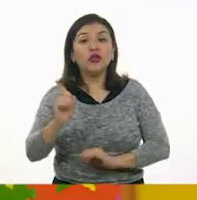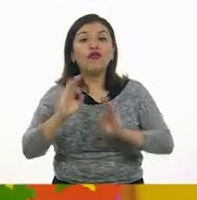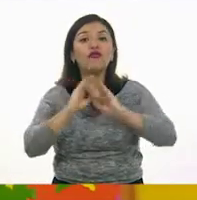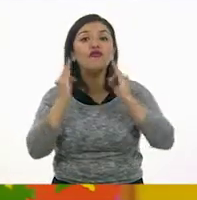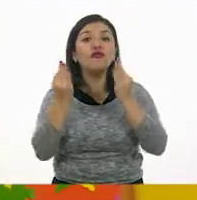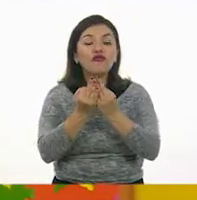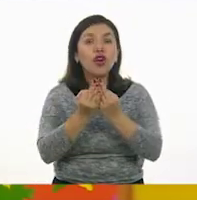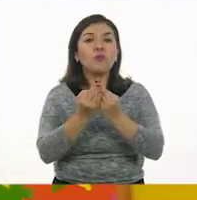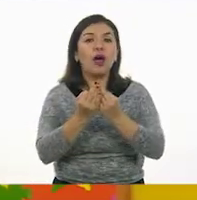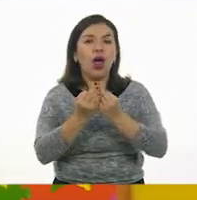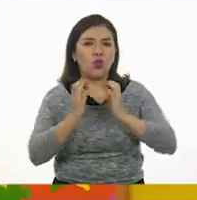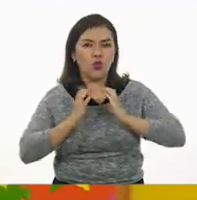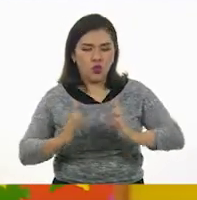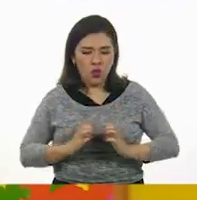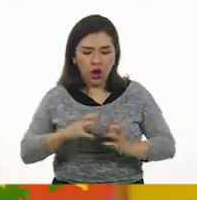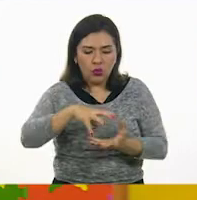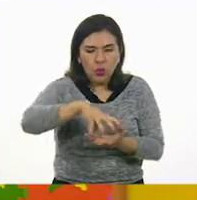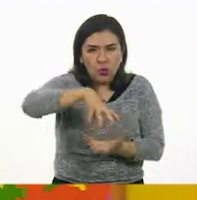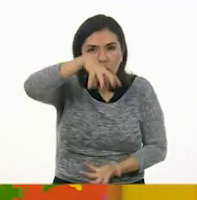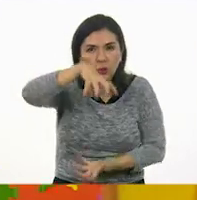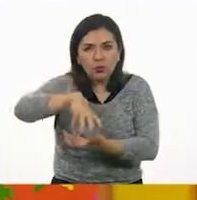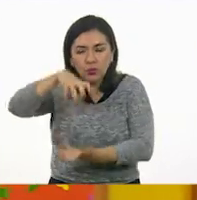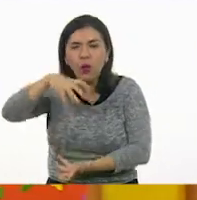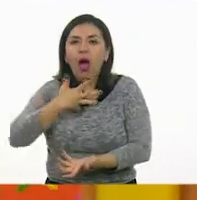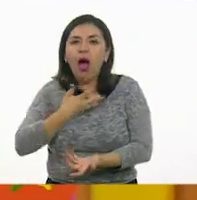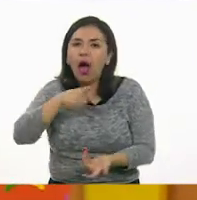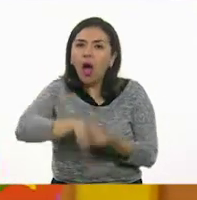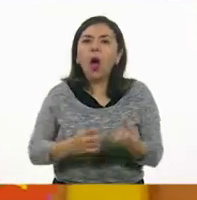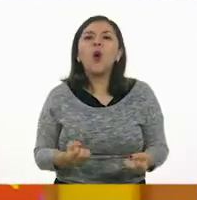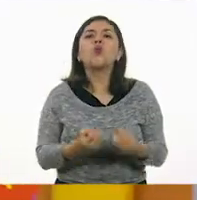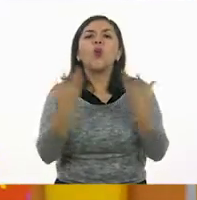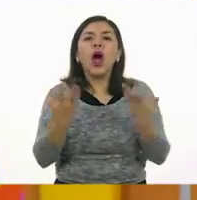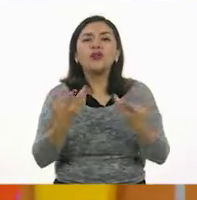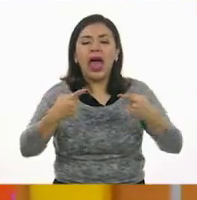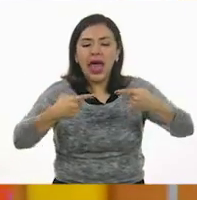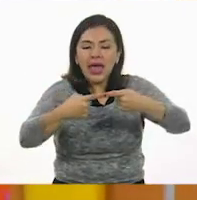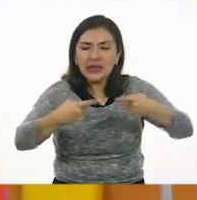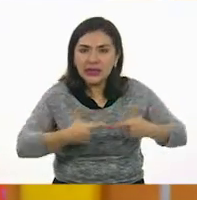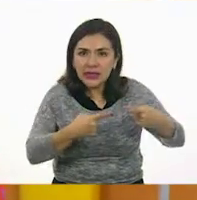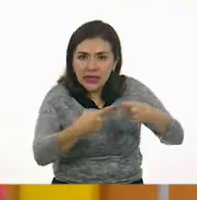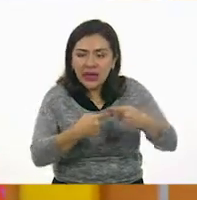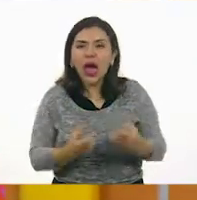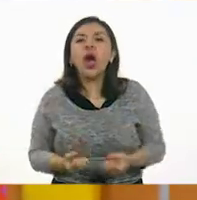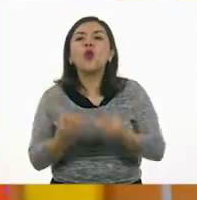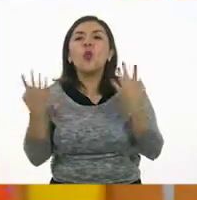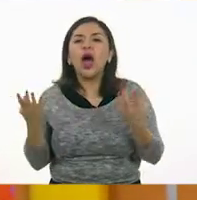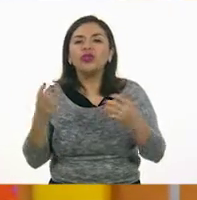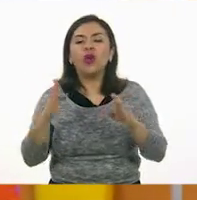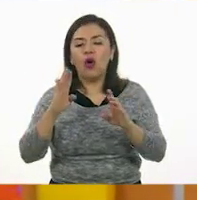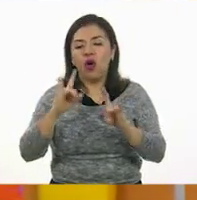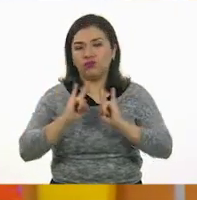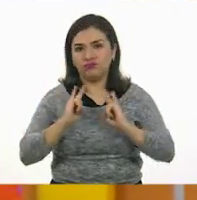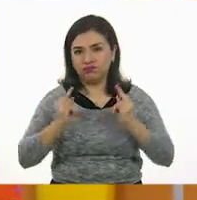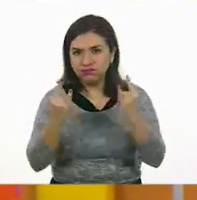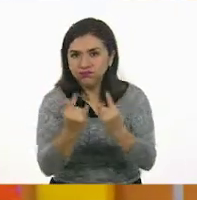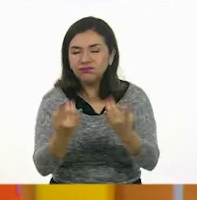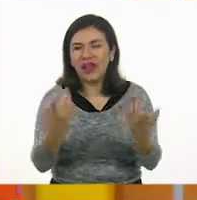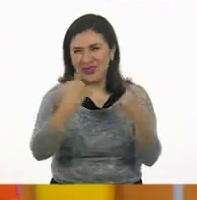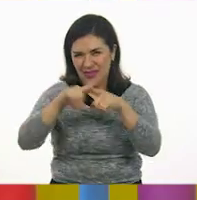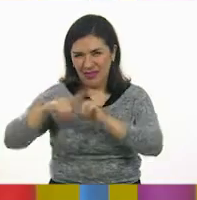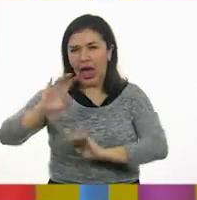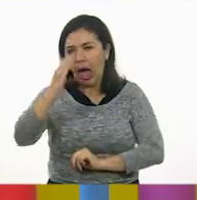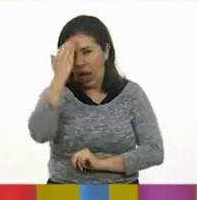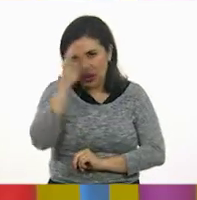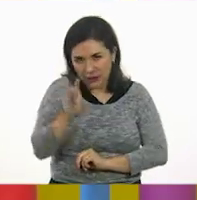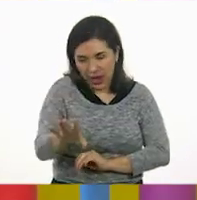geométricos. Sus número de aristas, su número de vértices, cómo son sus caras, qué cuerpos geométricos son sus bases. ¿Ok?